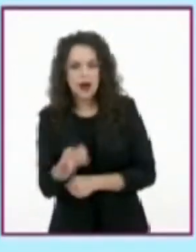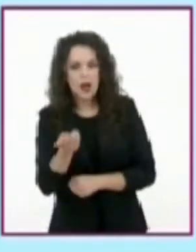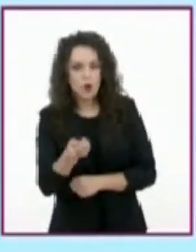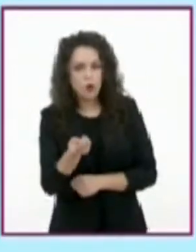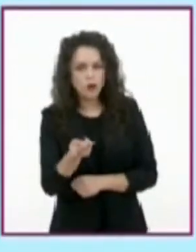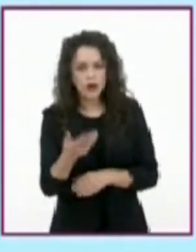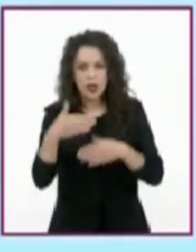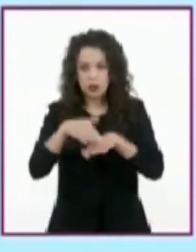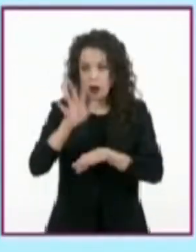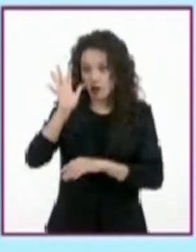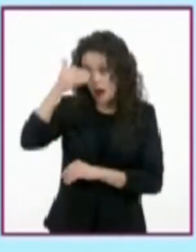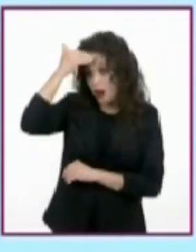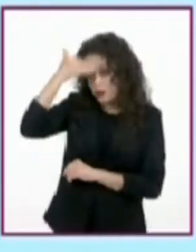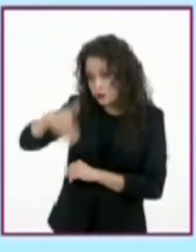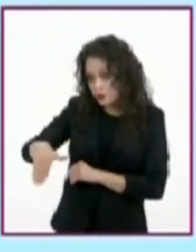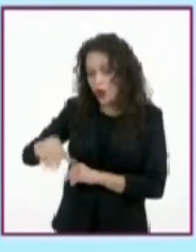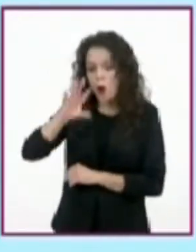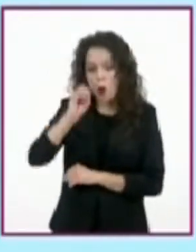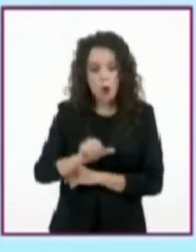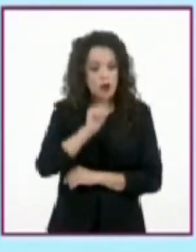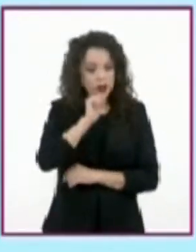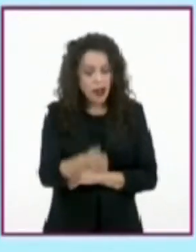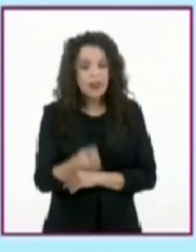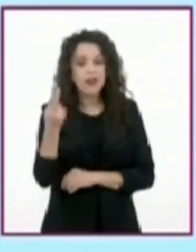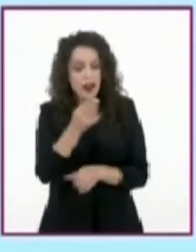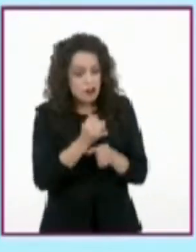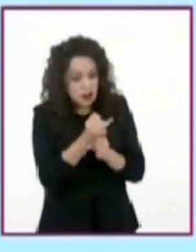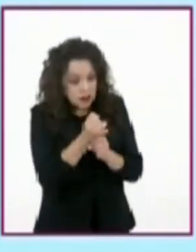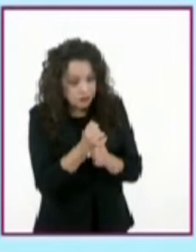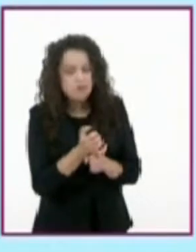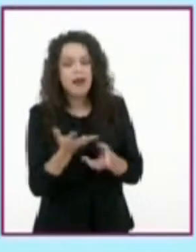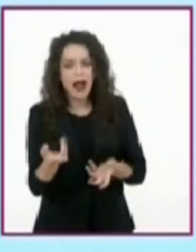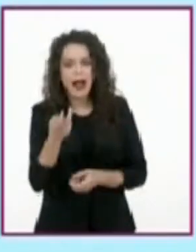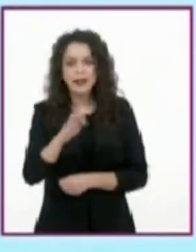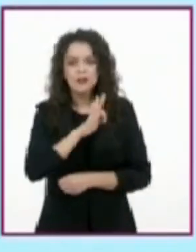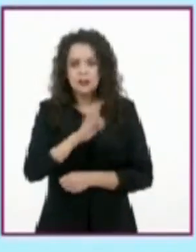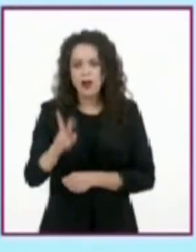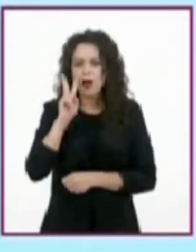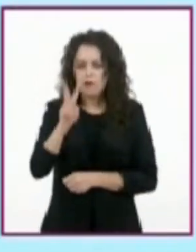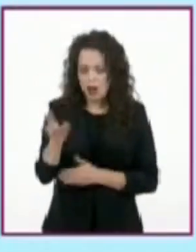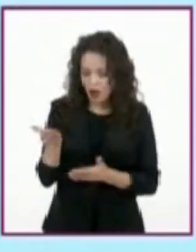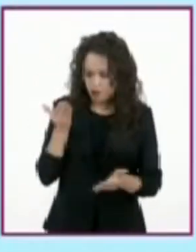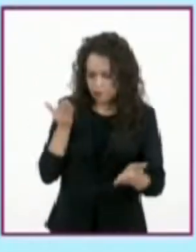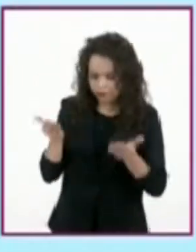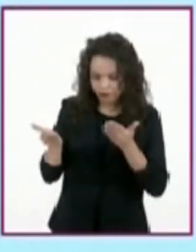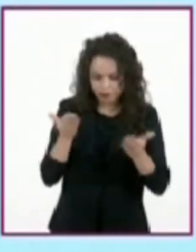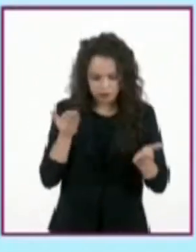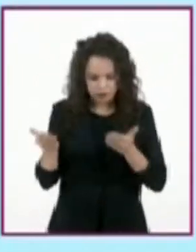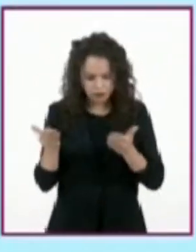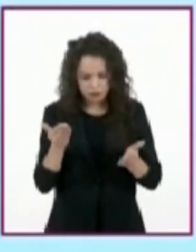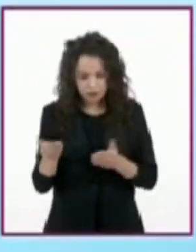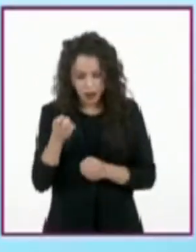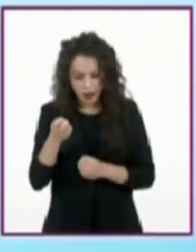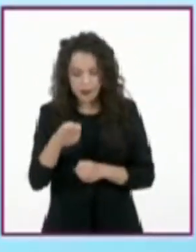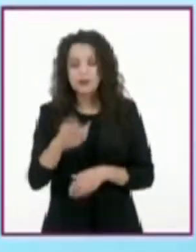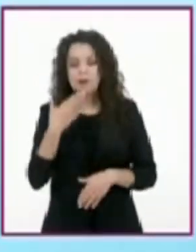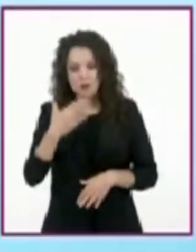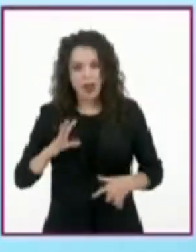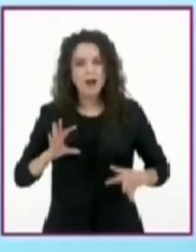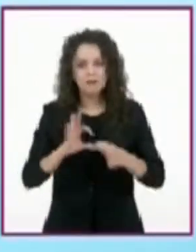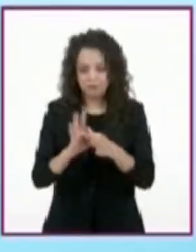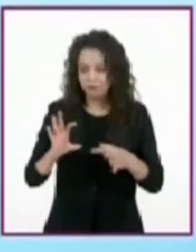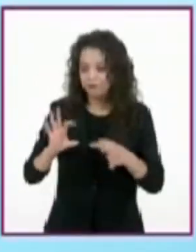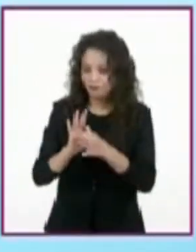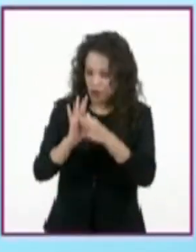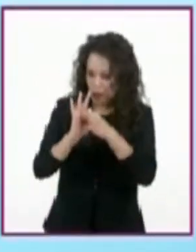saben y de lo que requieren investigar. Así podrán comprobar si los textos consultados son pertinentes. Con el fin de